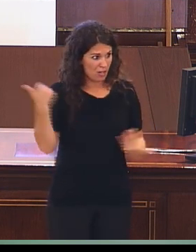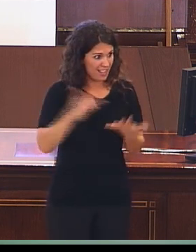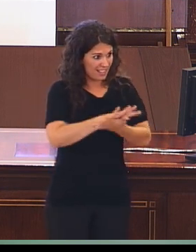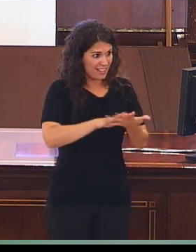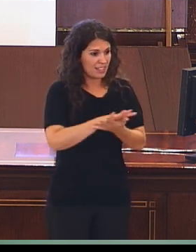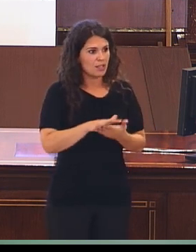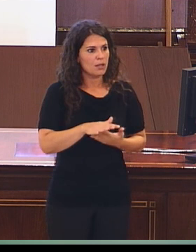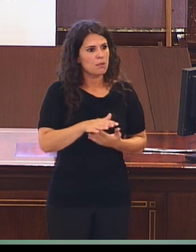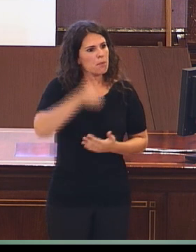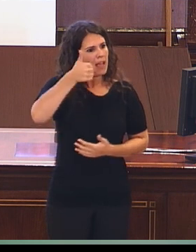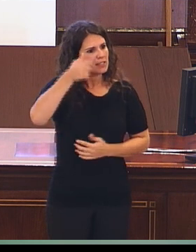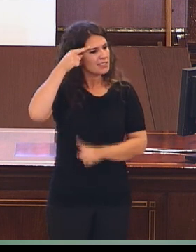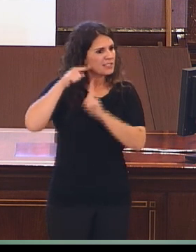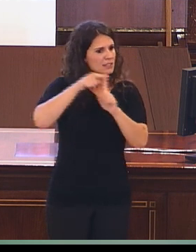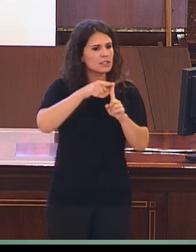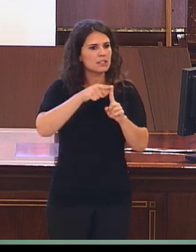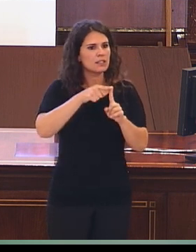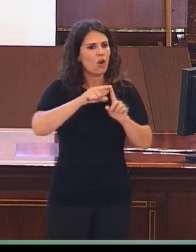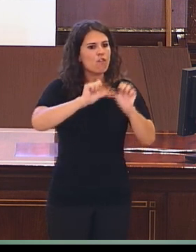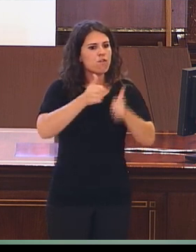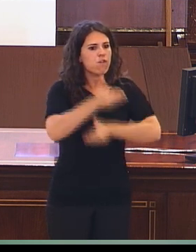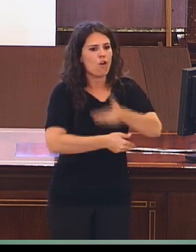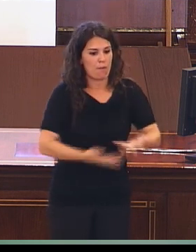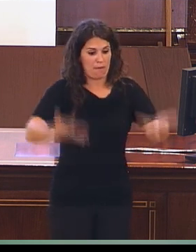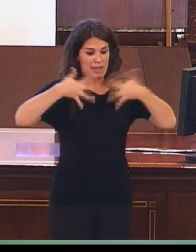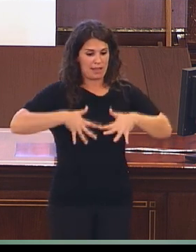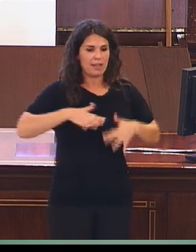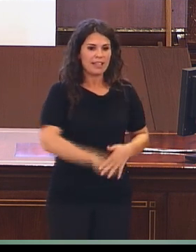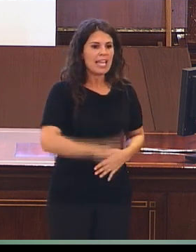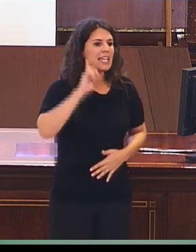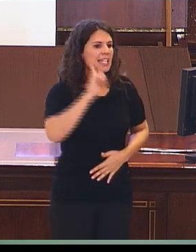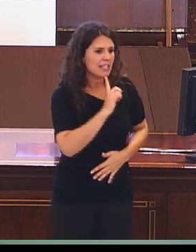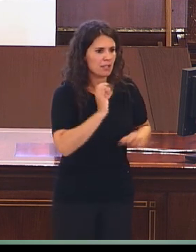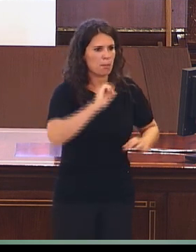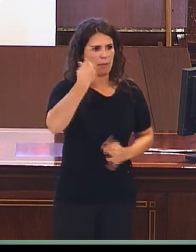estos estudios por ver cómo se adquiere la lengua de signos en niños sordos como primera lengua.